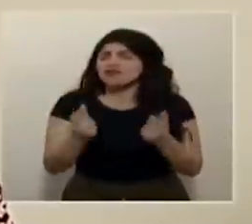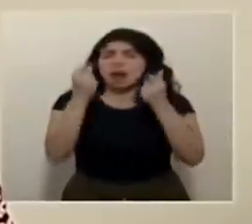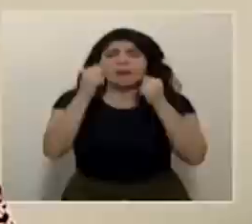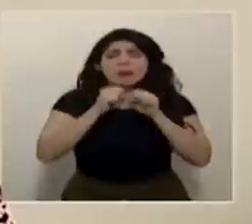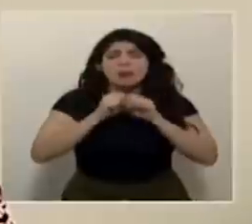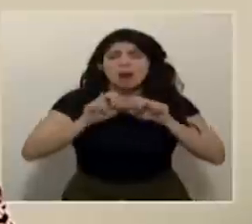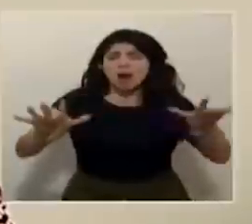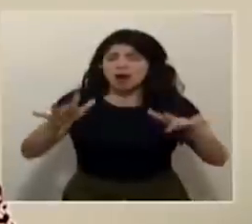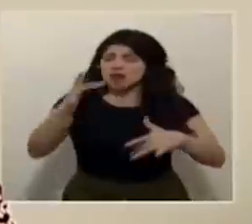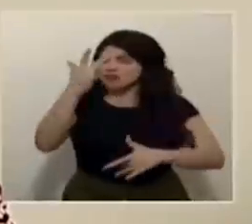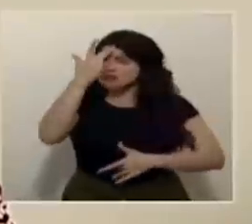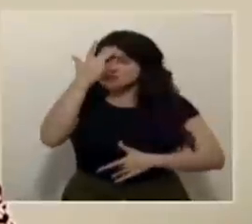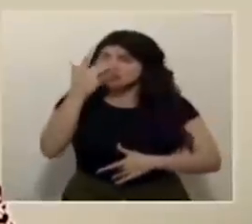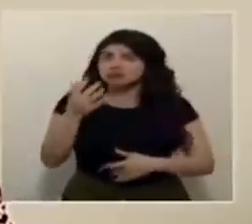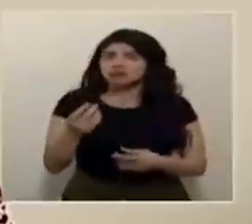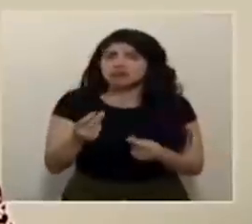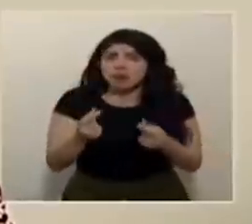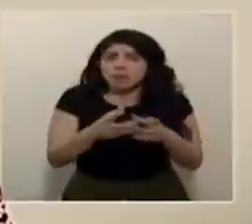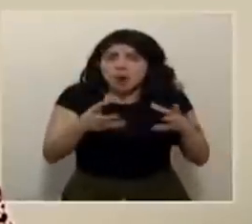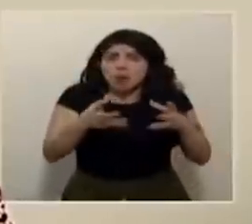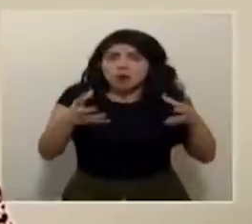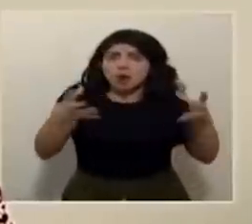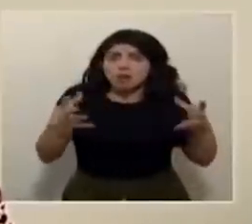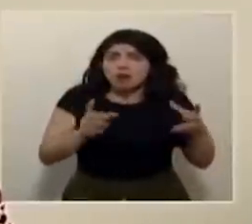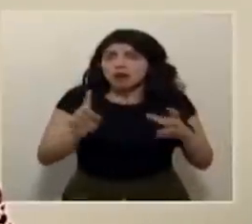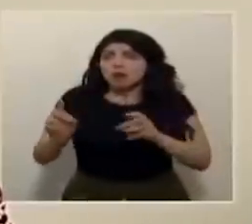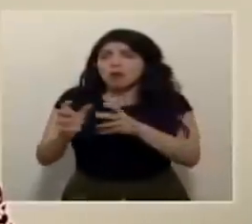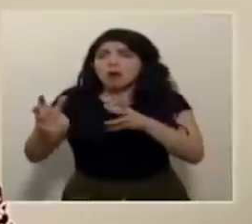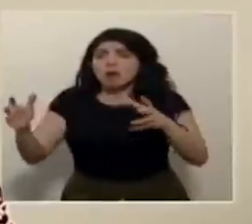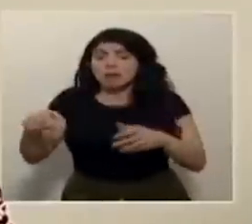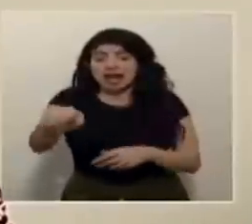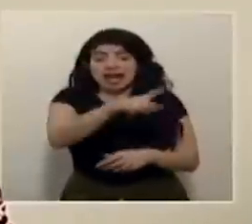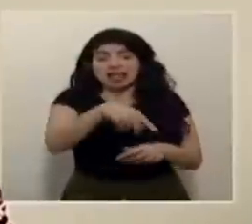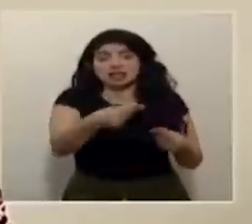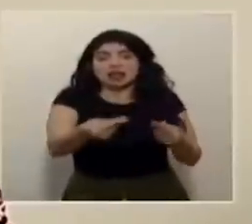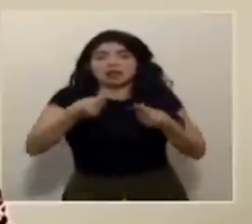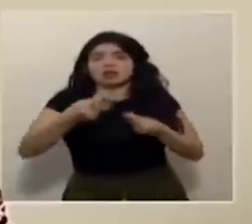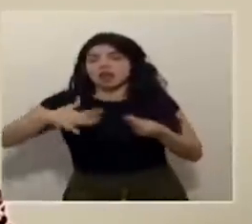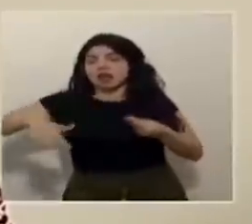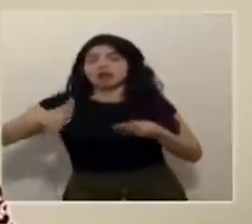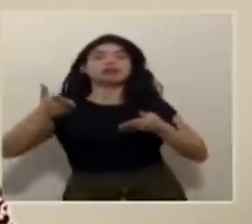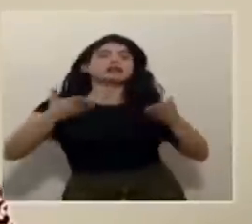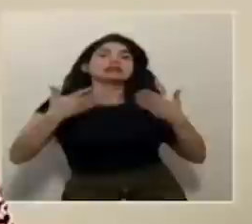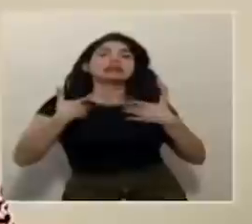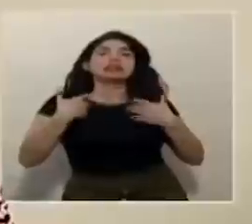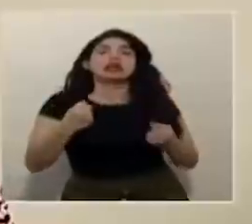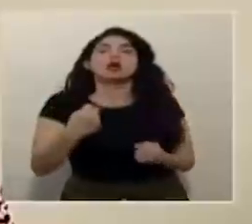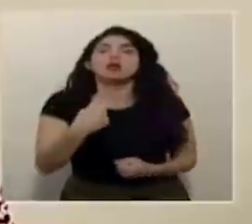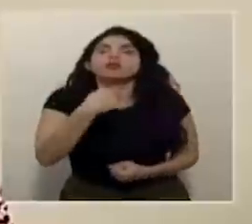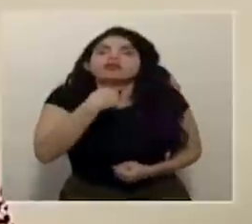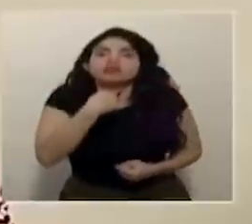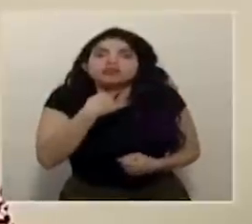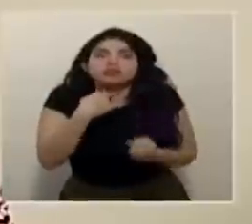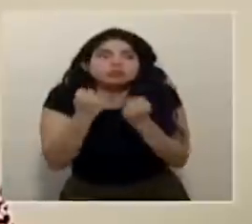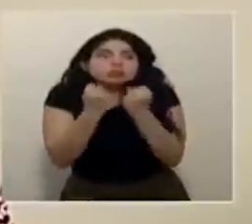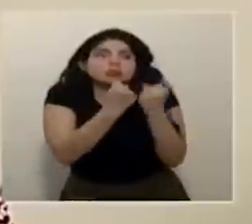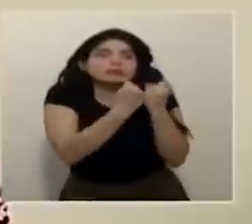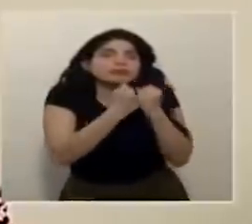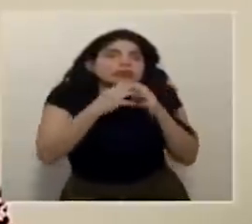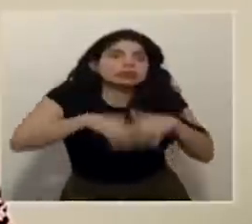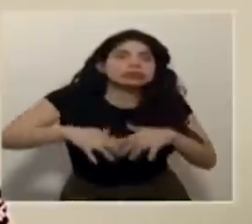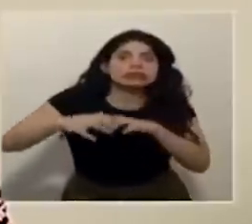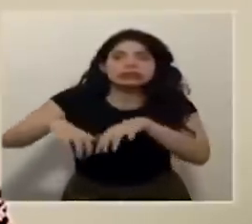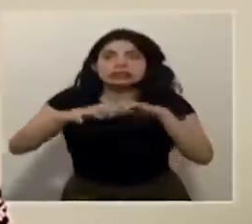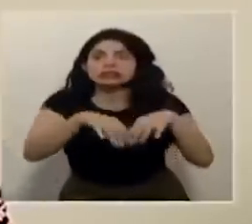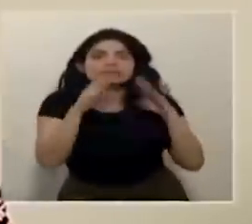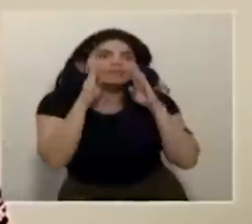de personas infectadas y es cuando llegamos al colapso de los servicios de salud. Y recordemos, lo hemos dicho muchas veces,